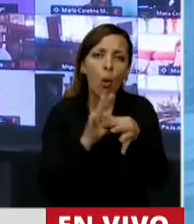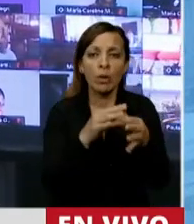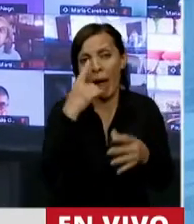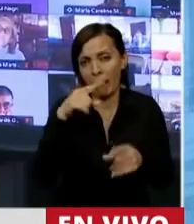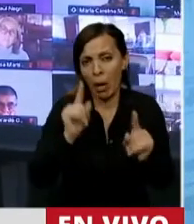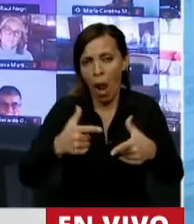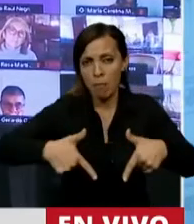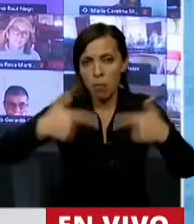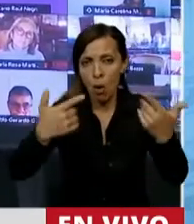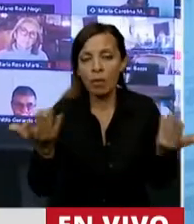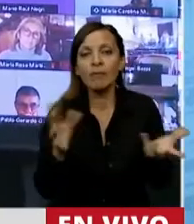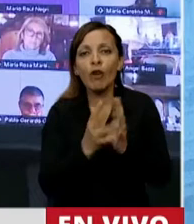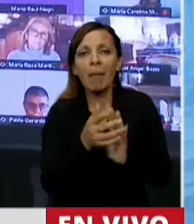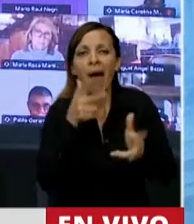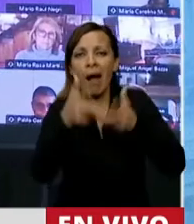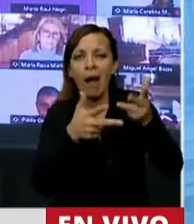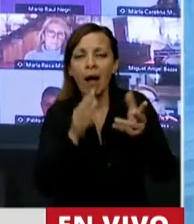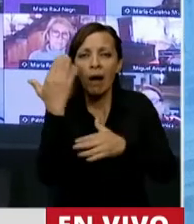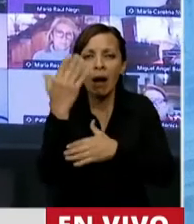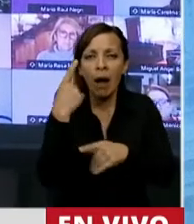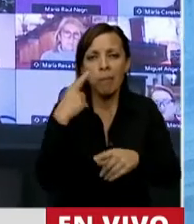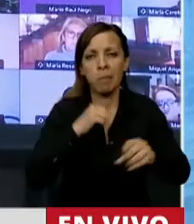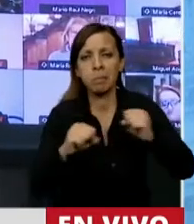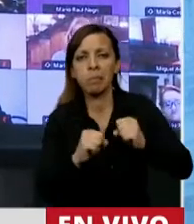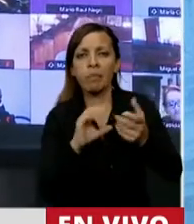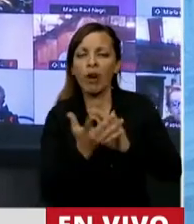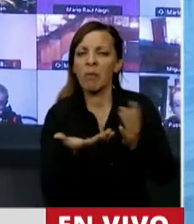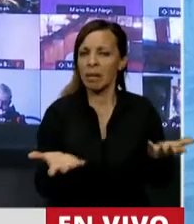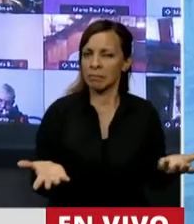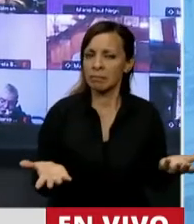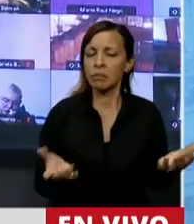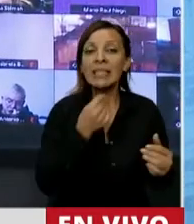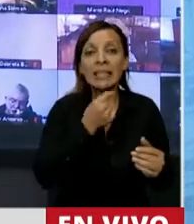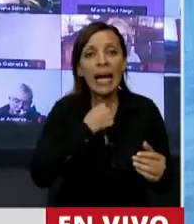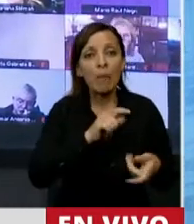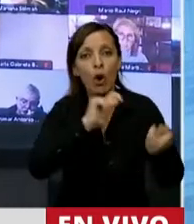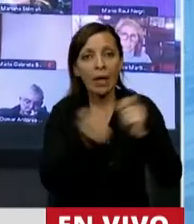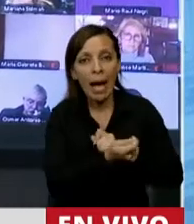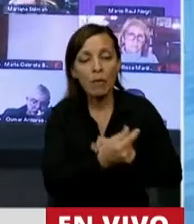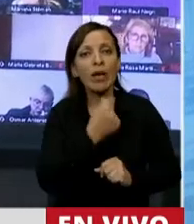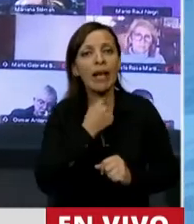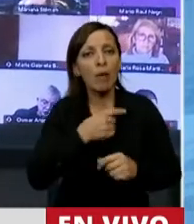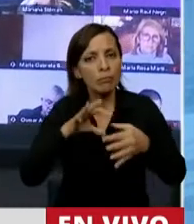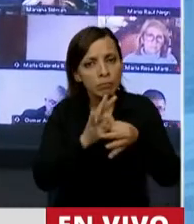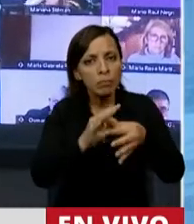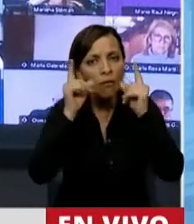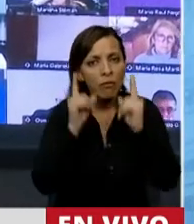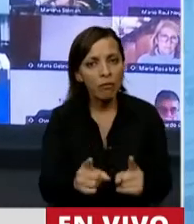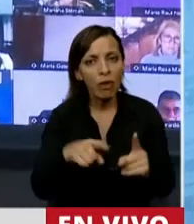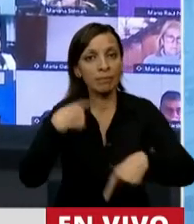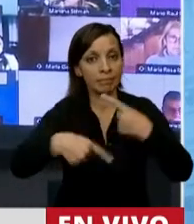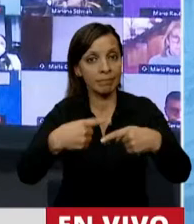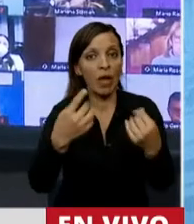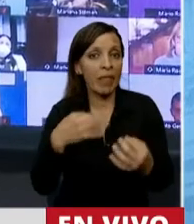terminan abonando en sus formas de los discursos, en las formas de abordar, y efectivamente si queremos un cambio y queremos que se consolide, que se sostenga en el tiempo,